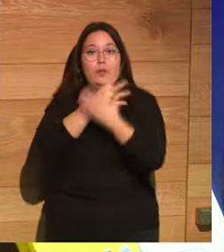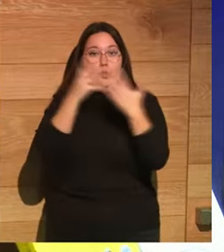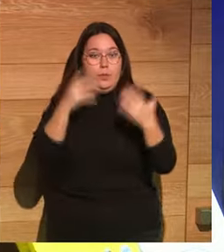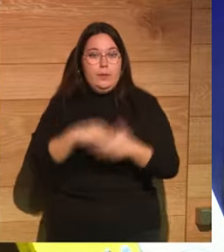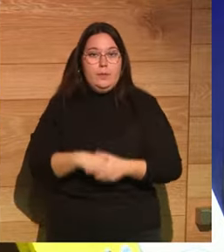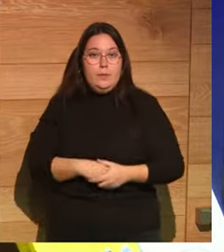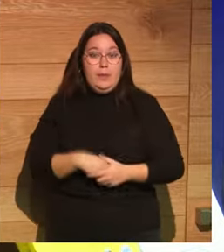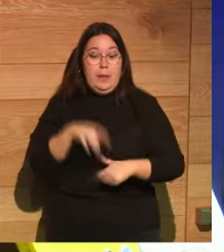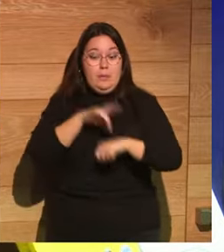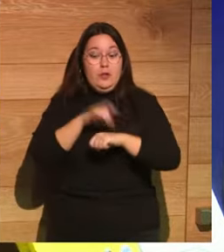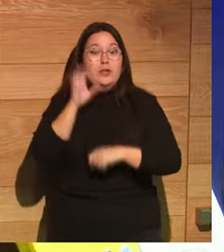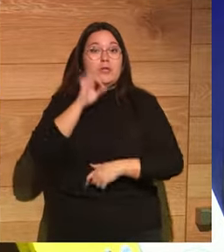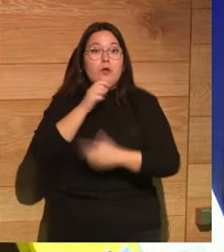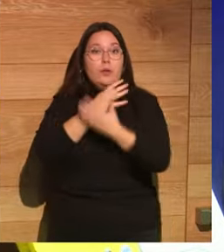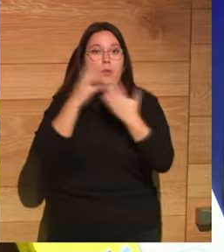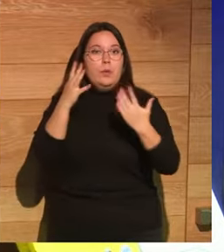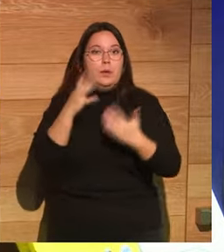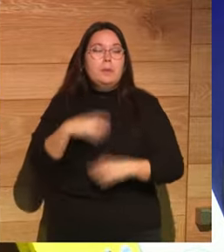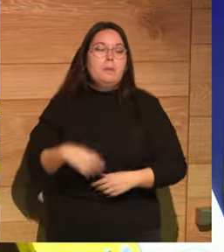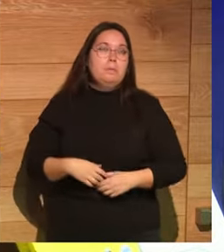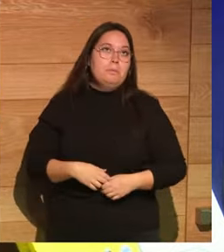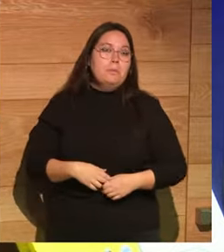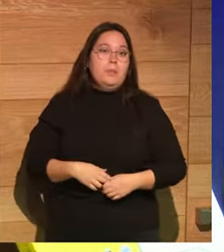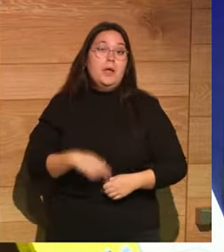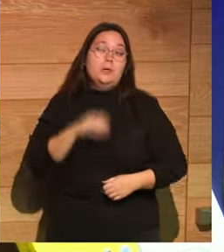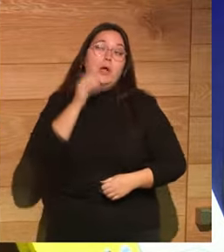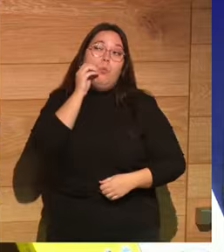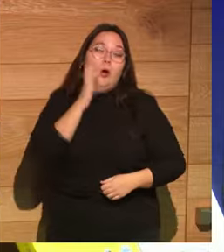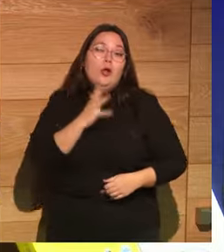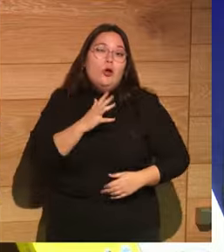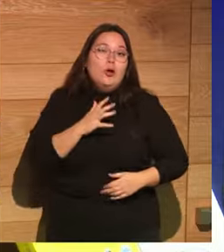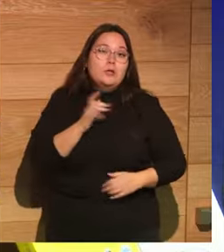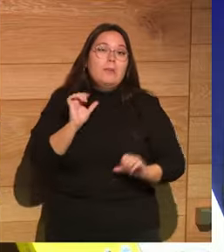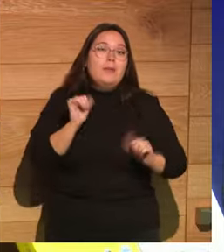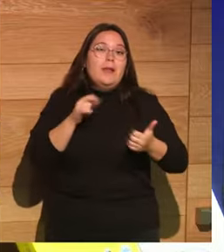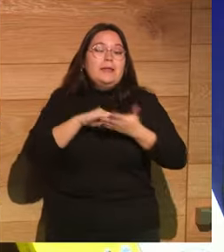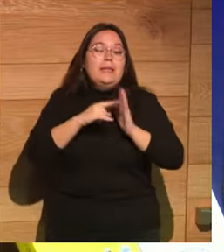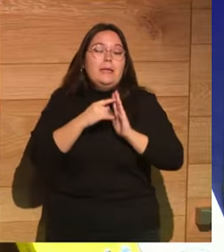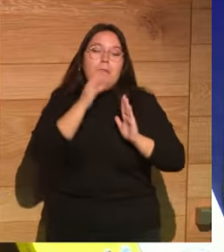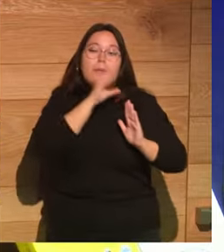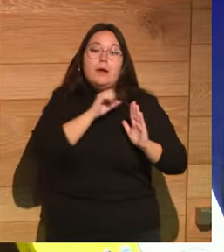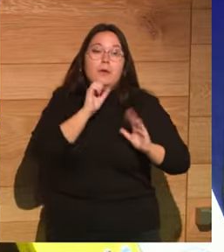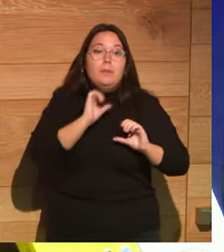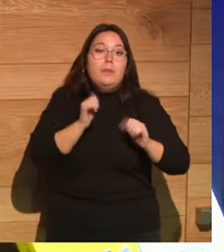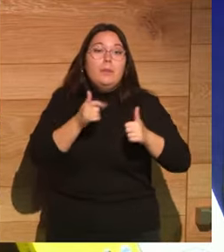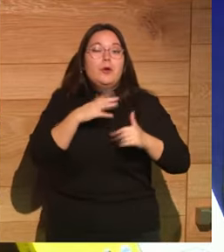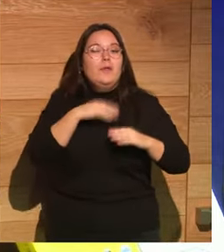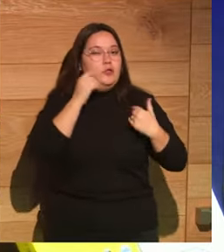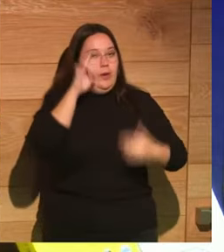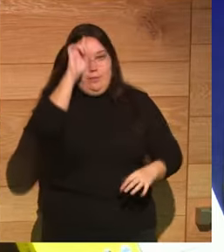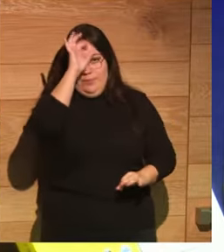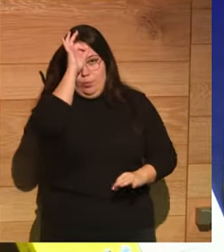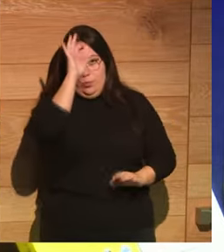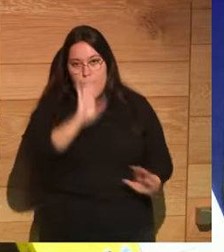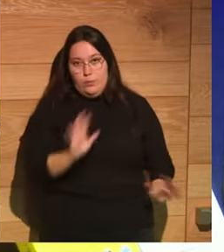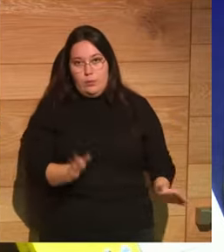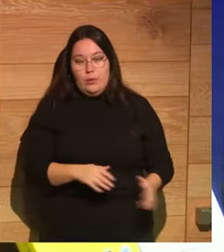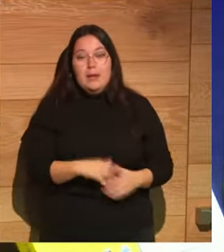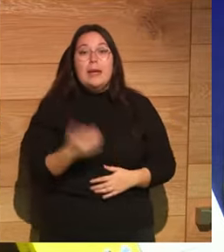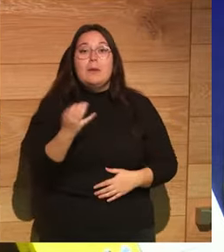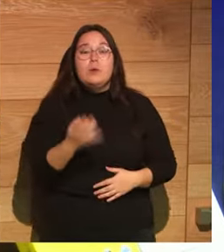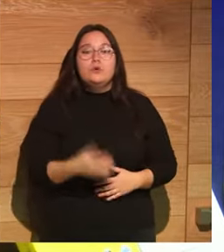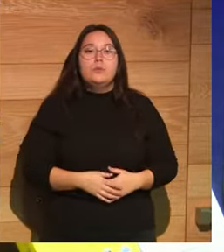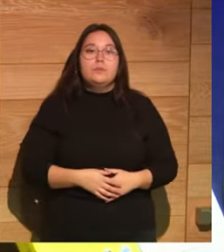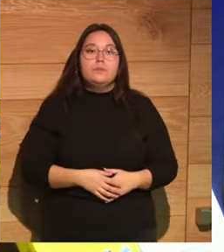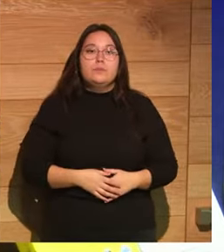porque los médicos del siglo XIX que serían muy buenos y estarían empezando a desarrollar técnicas maravillosas pero de historia no tenían ni idea ¿qué pasó?